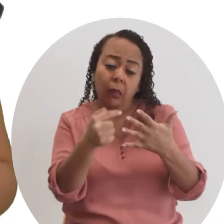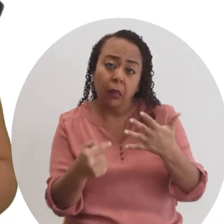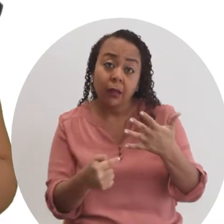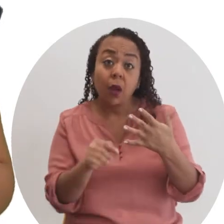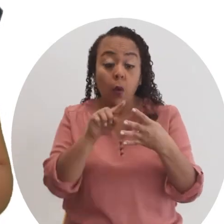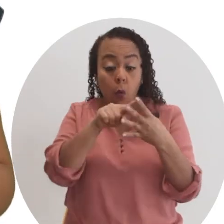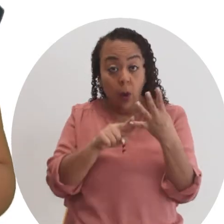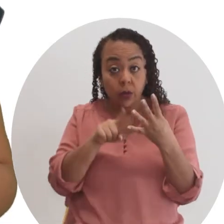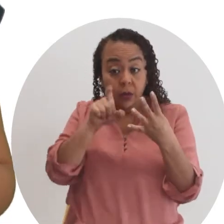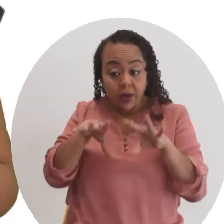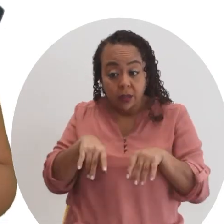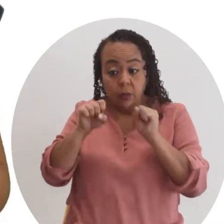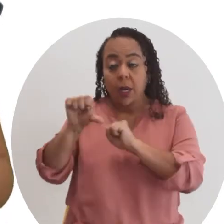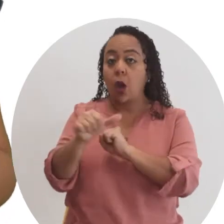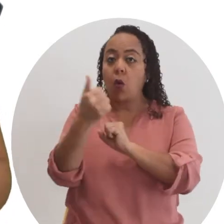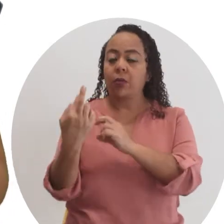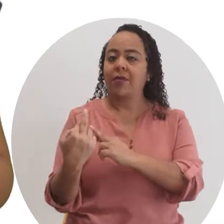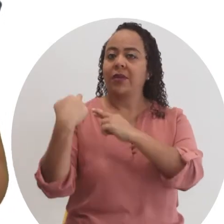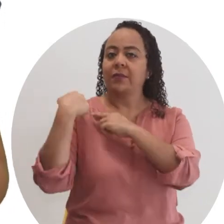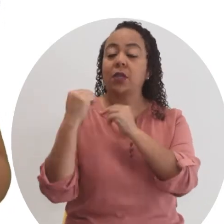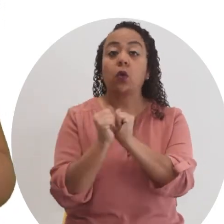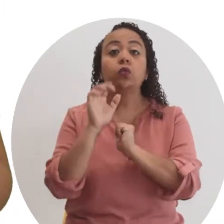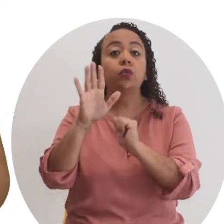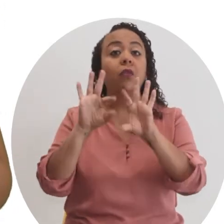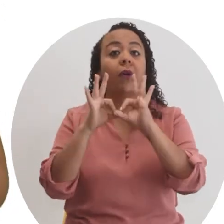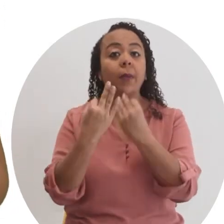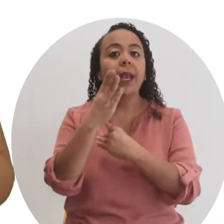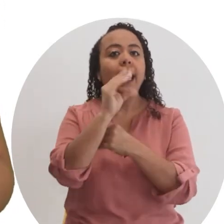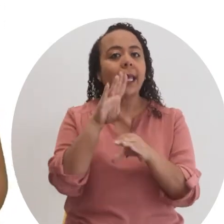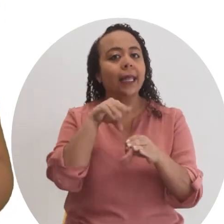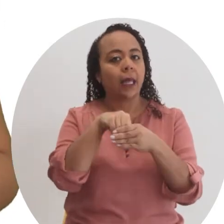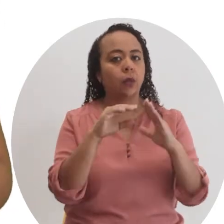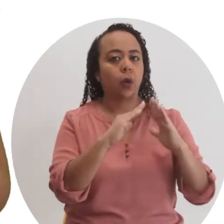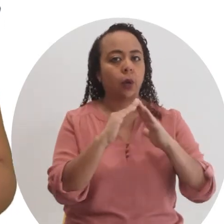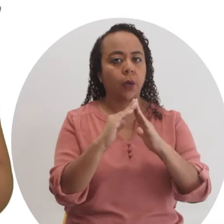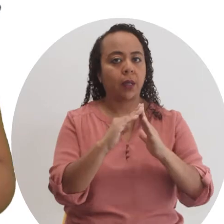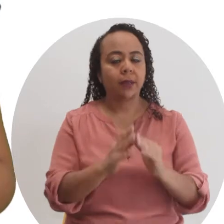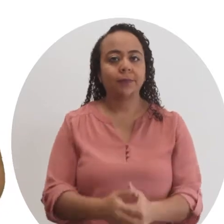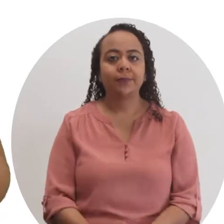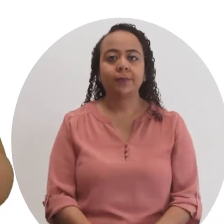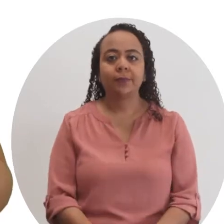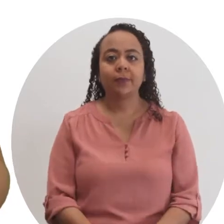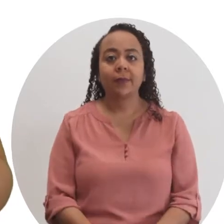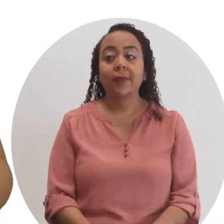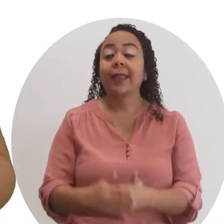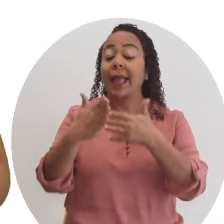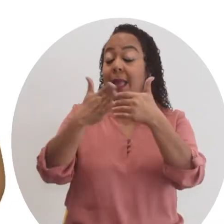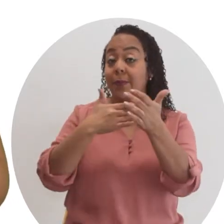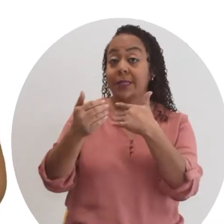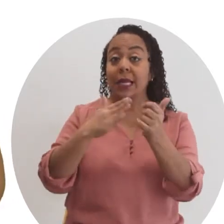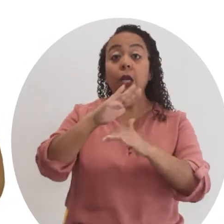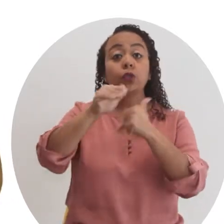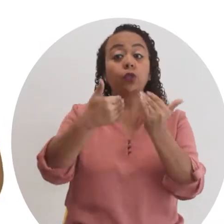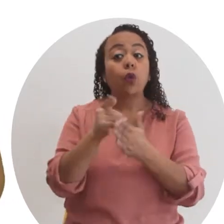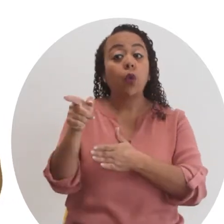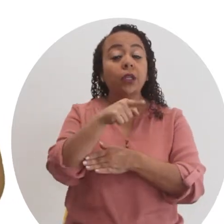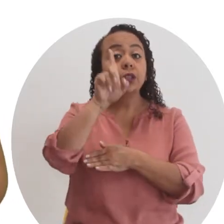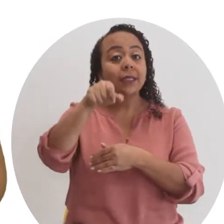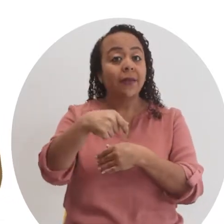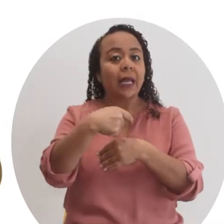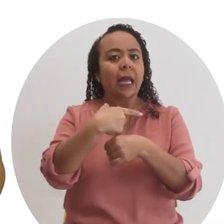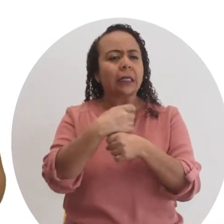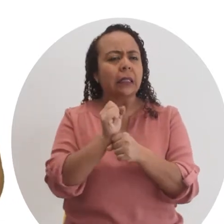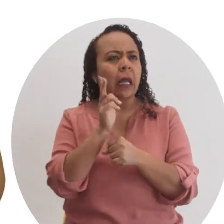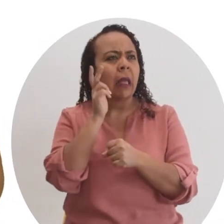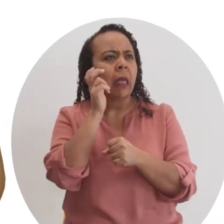eso, las cuatro deben asumir otras responsabilidades con su familia y en la comunidad. A pesar de que todo lo que ellas deben